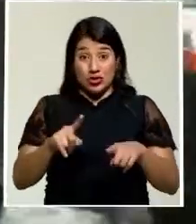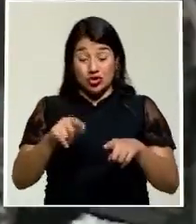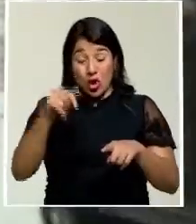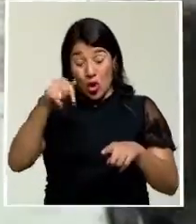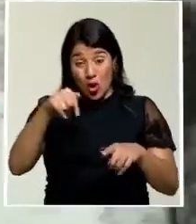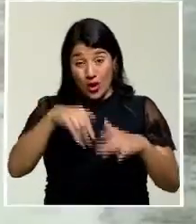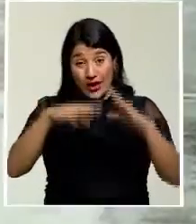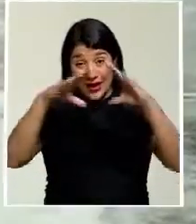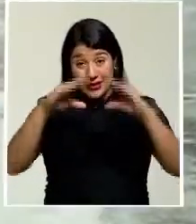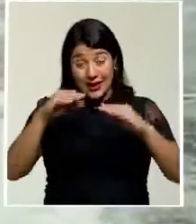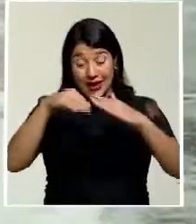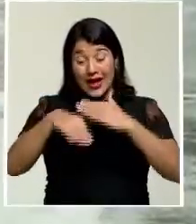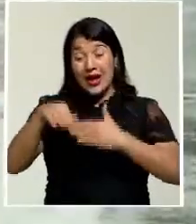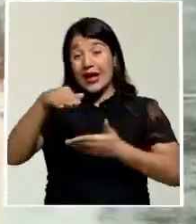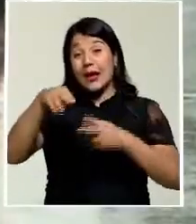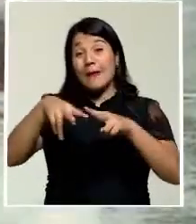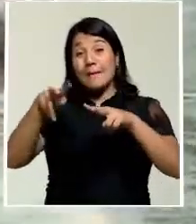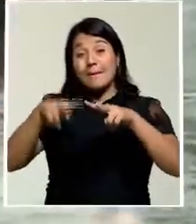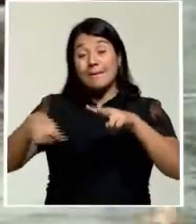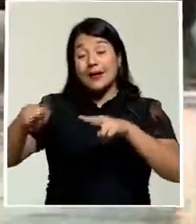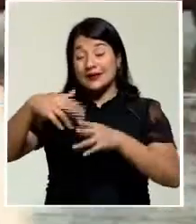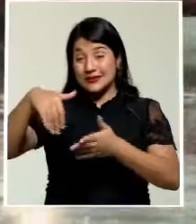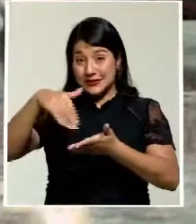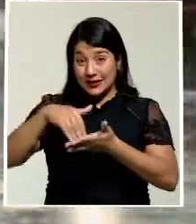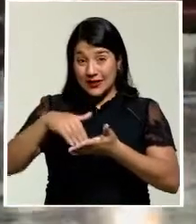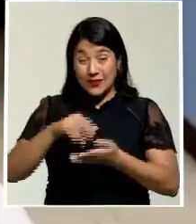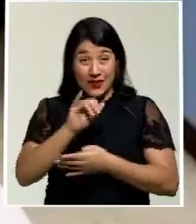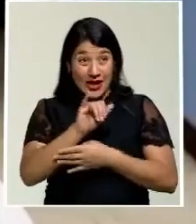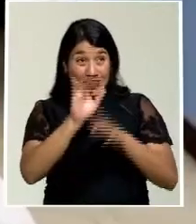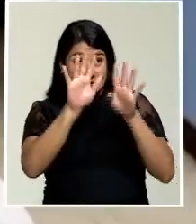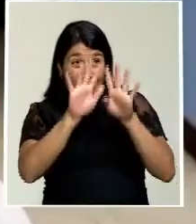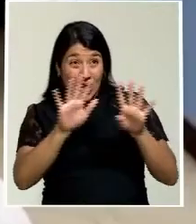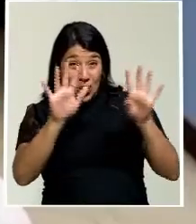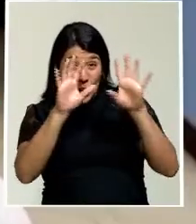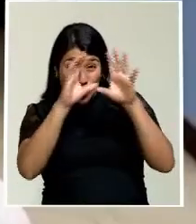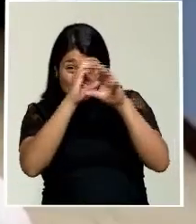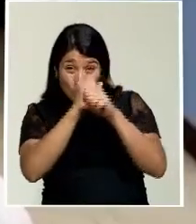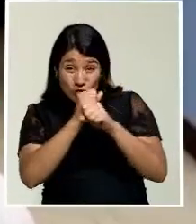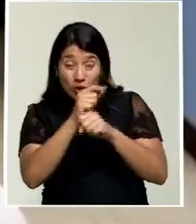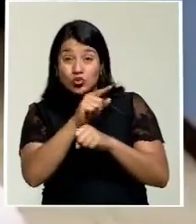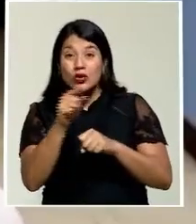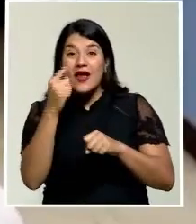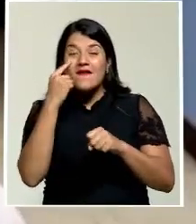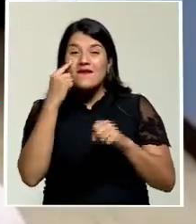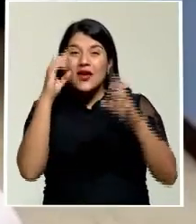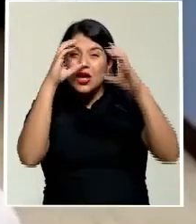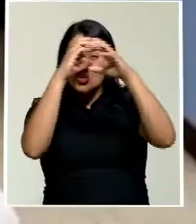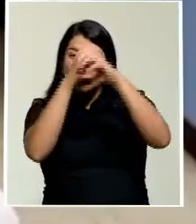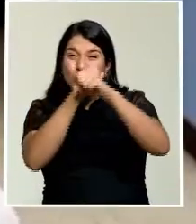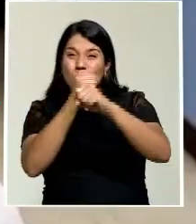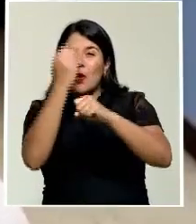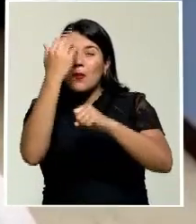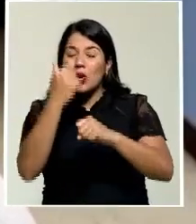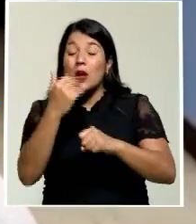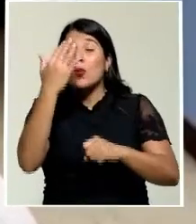en el Valle Central. Ese tipo de nubes tan oscuras, se ven oscuras porque están cargadas ya de